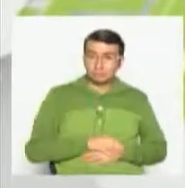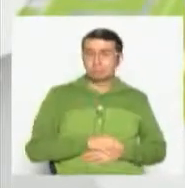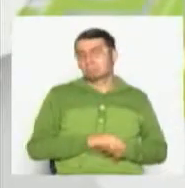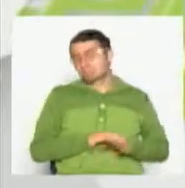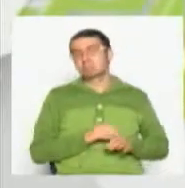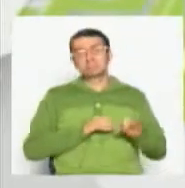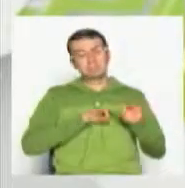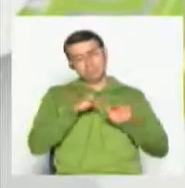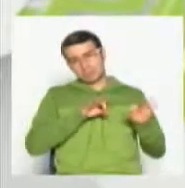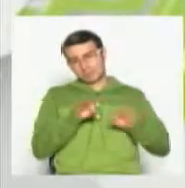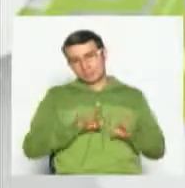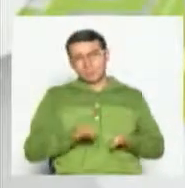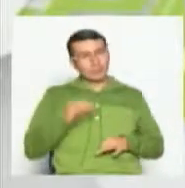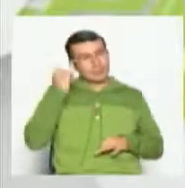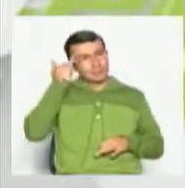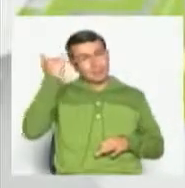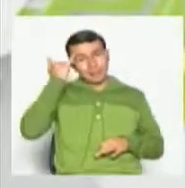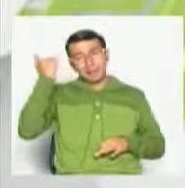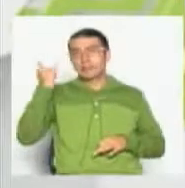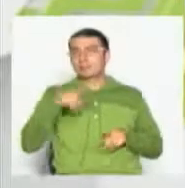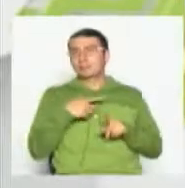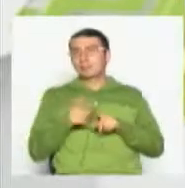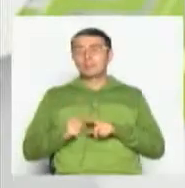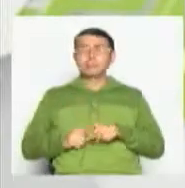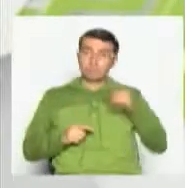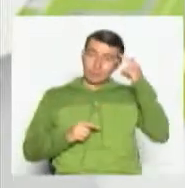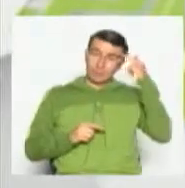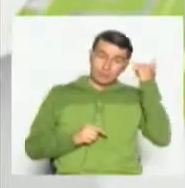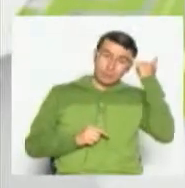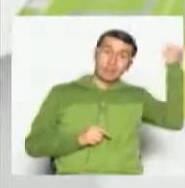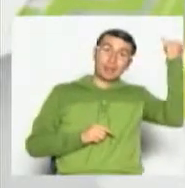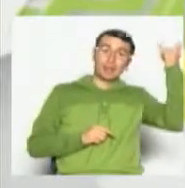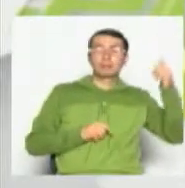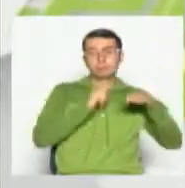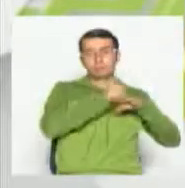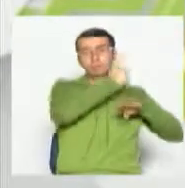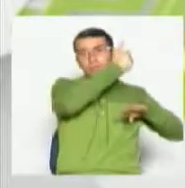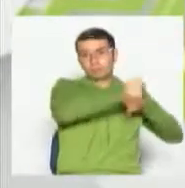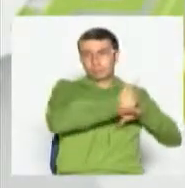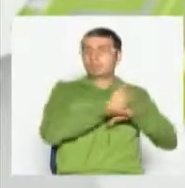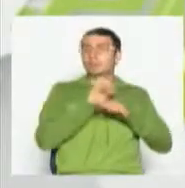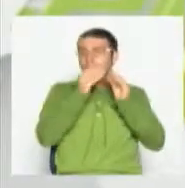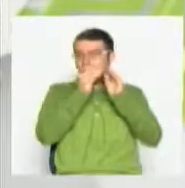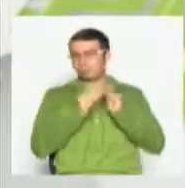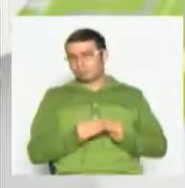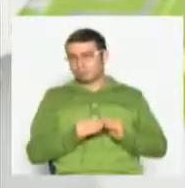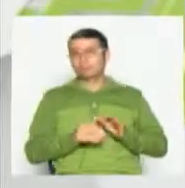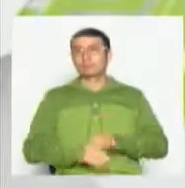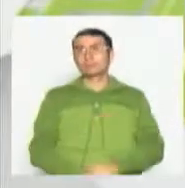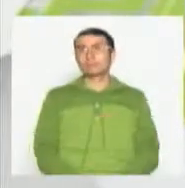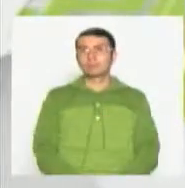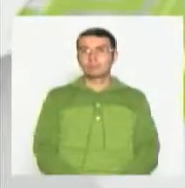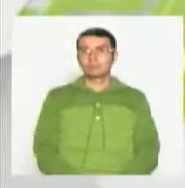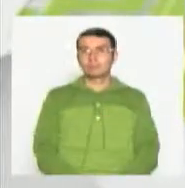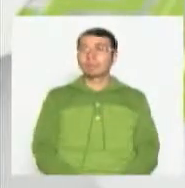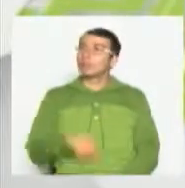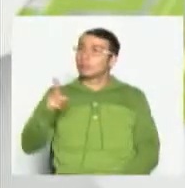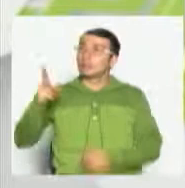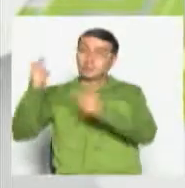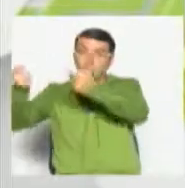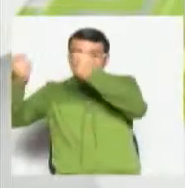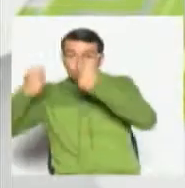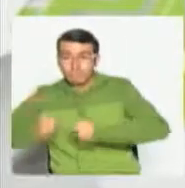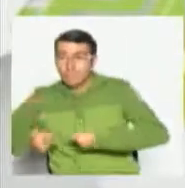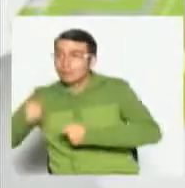algunos de los tipos de ideas. Idea original, realizador o productor. Encargo de